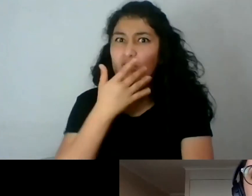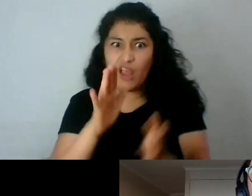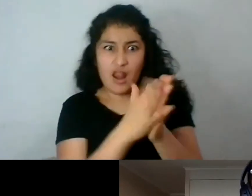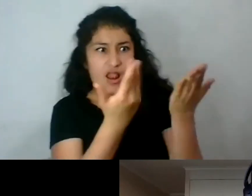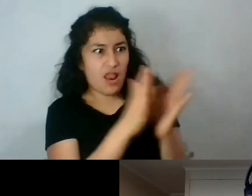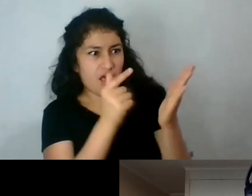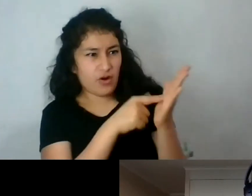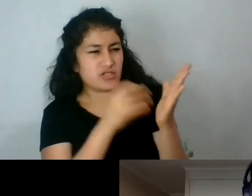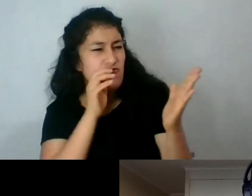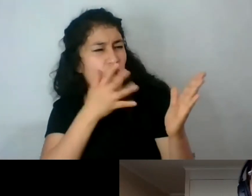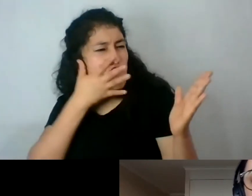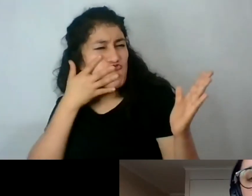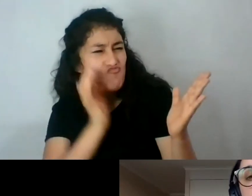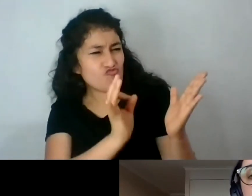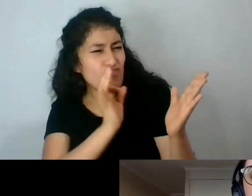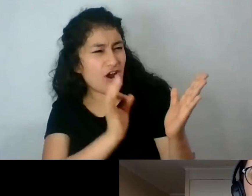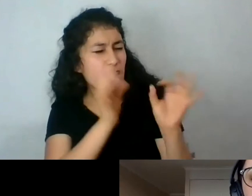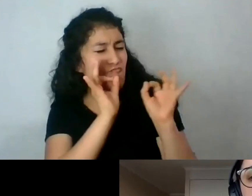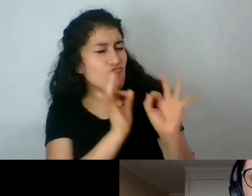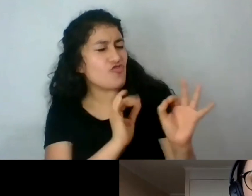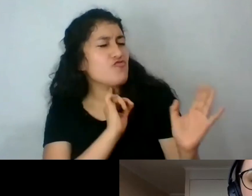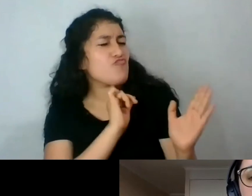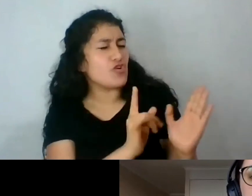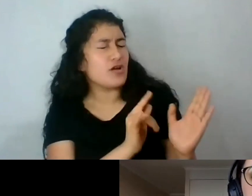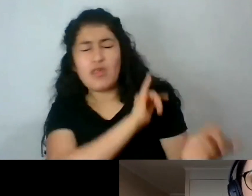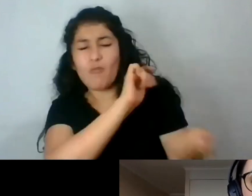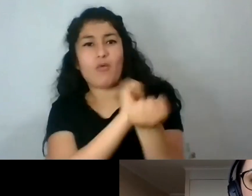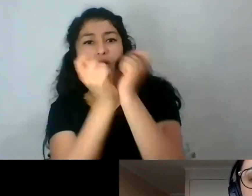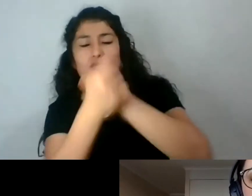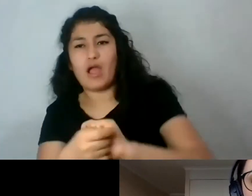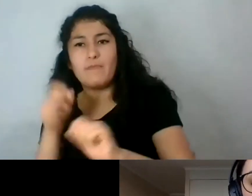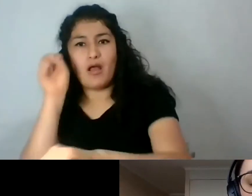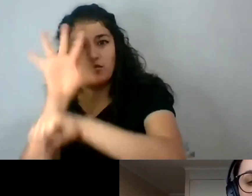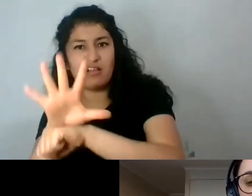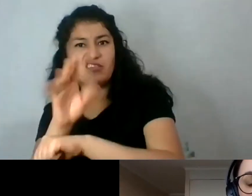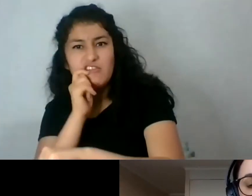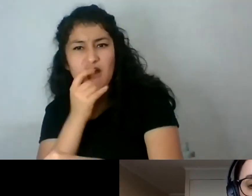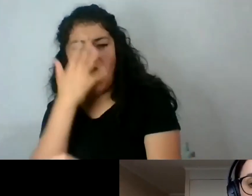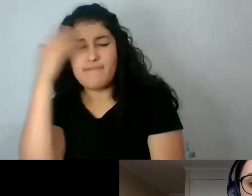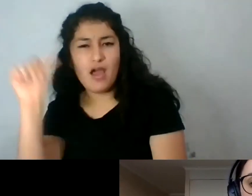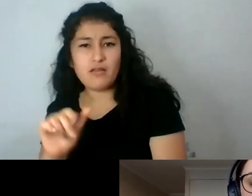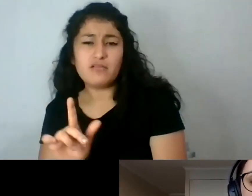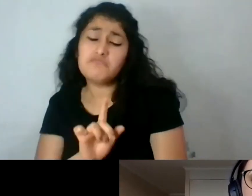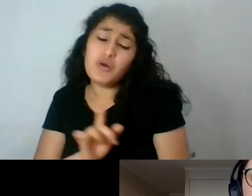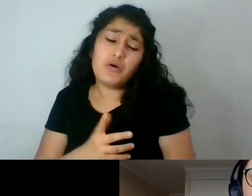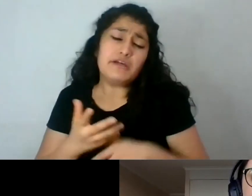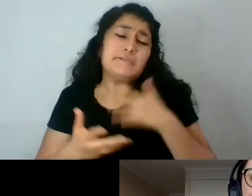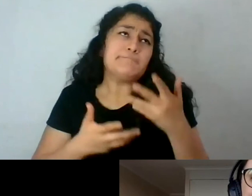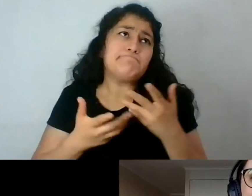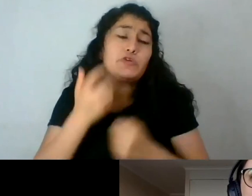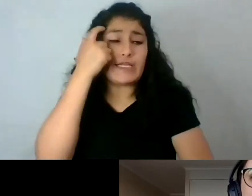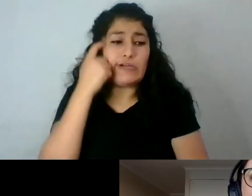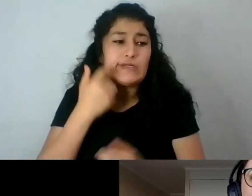contaminado por el marketing y la publicidad y el cine y lo multimedial, ¿no? Y creo que